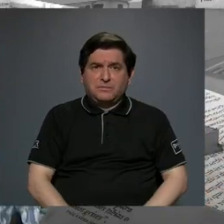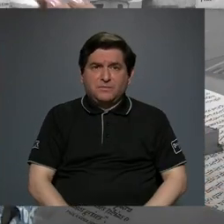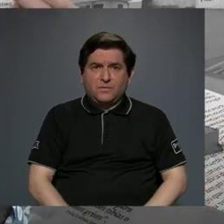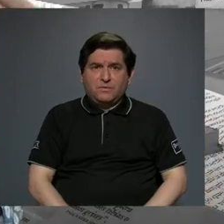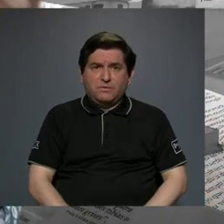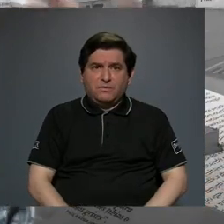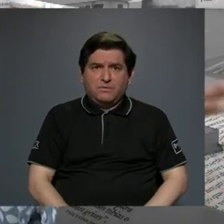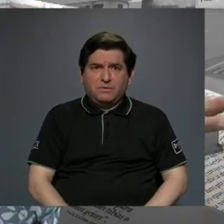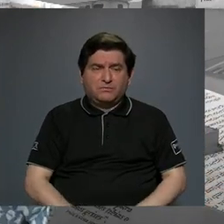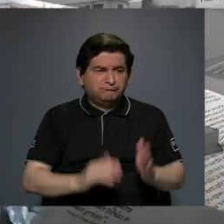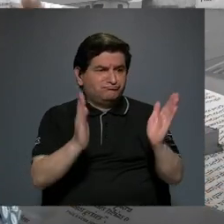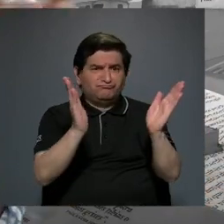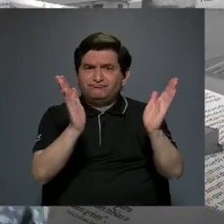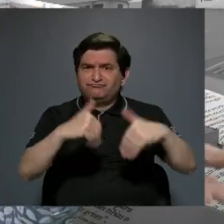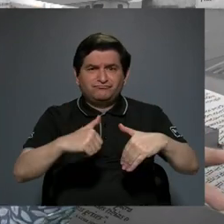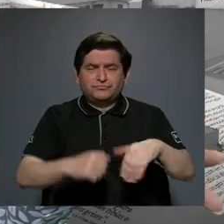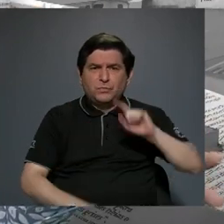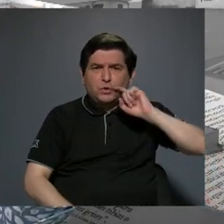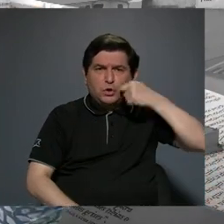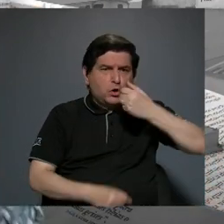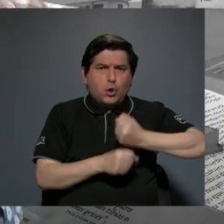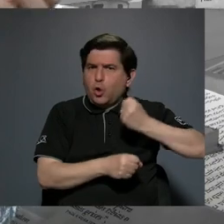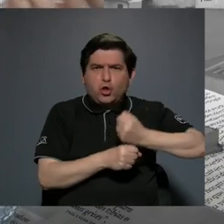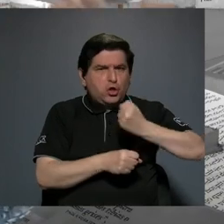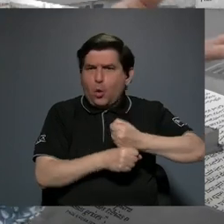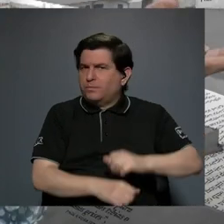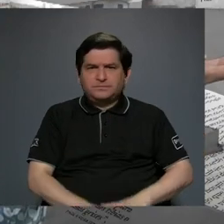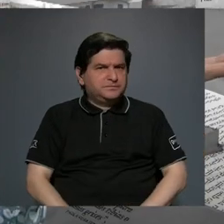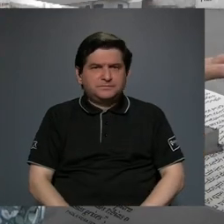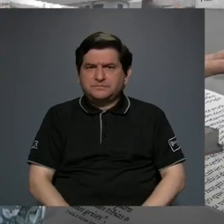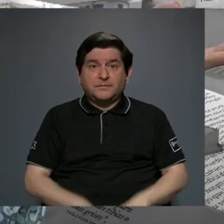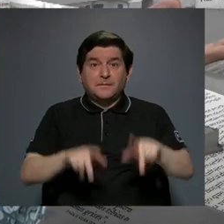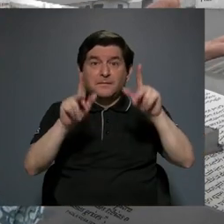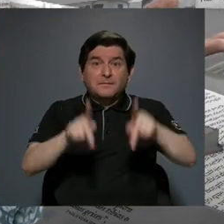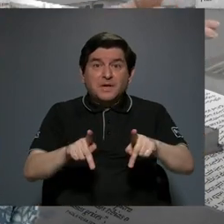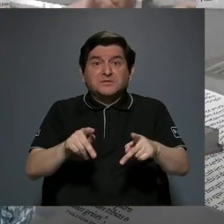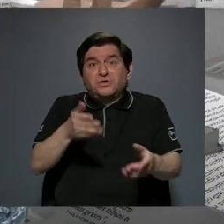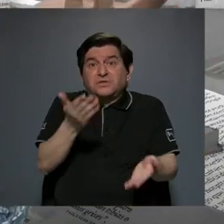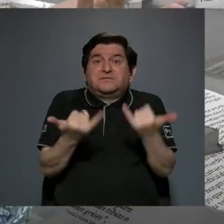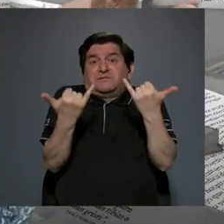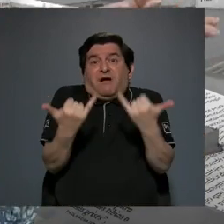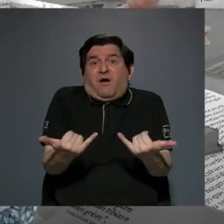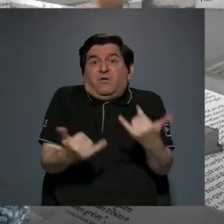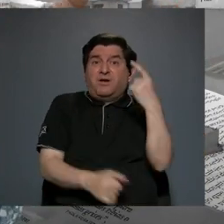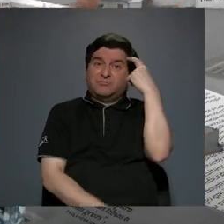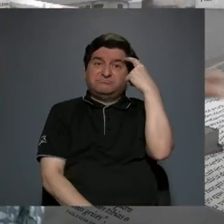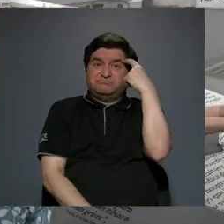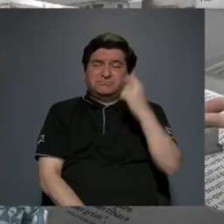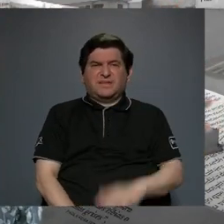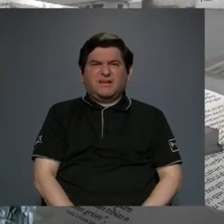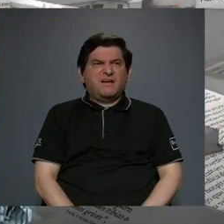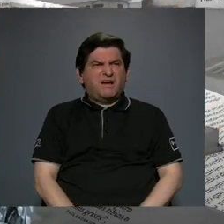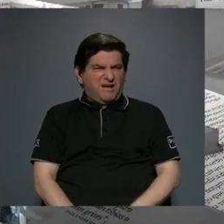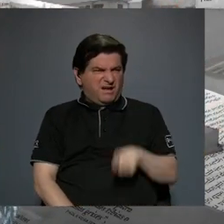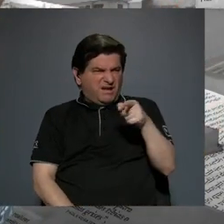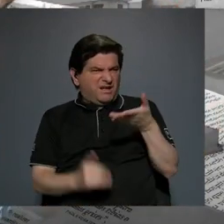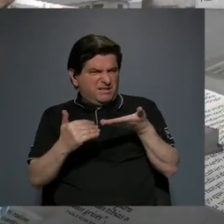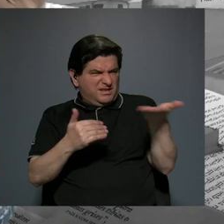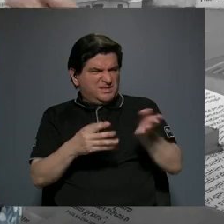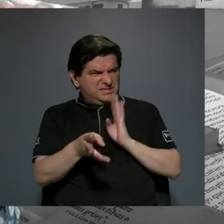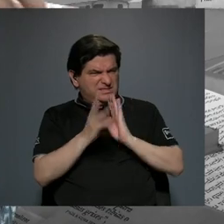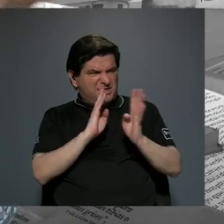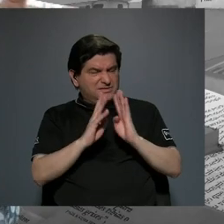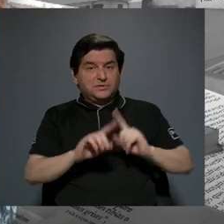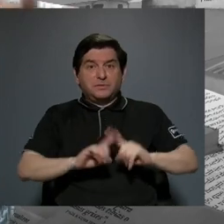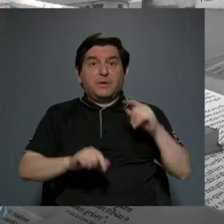no había un código de trabajo. que la gente puede hoy pensar que hablar de estas cosas, pero